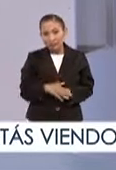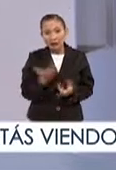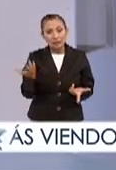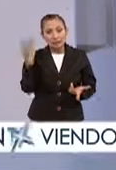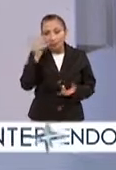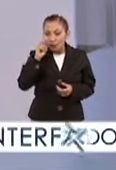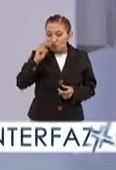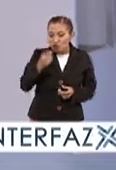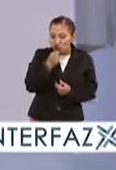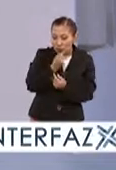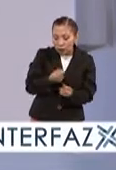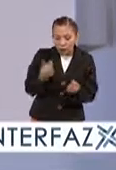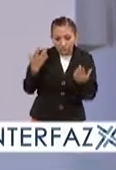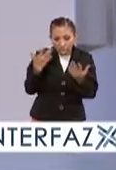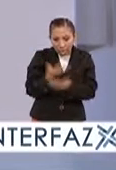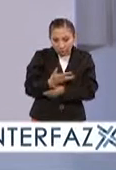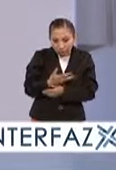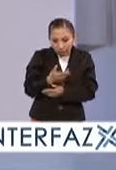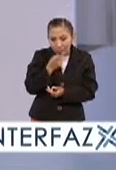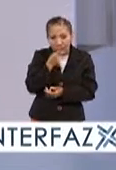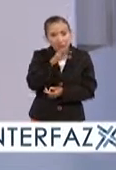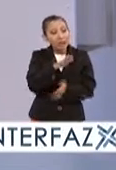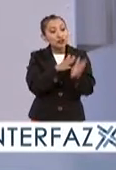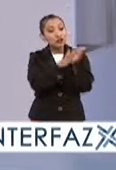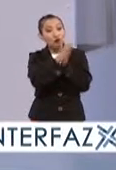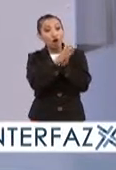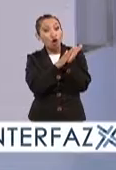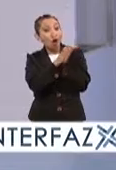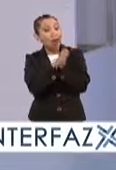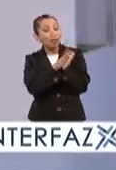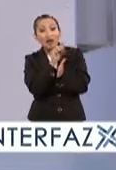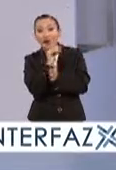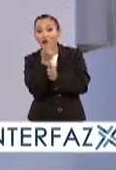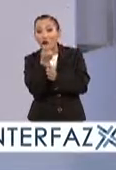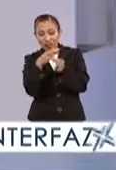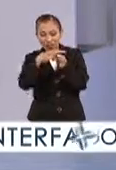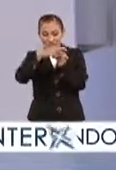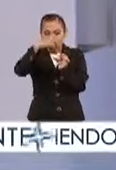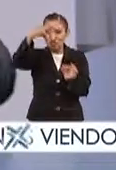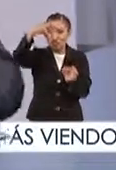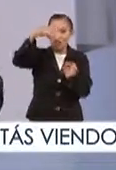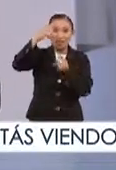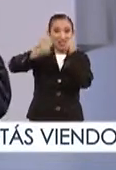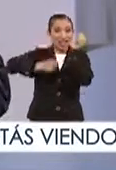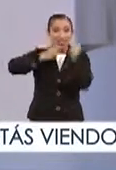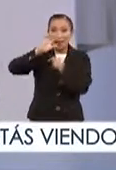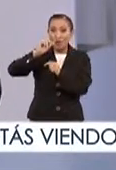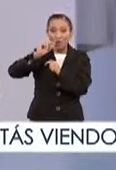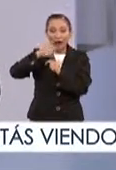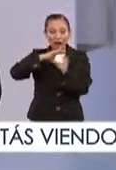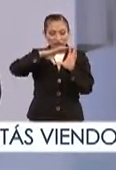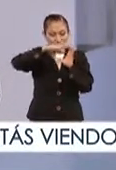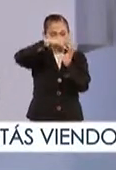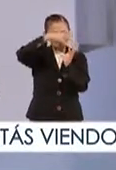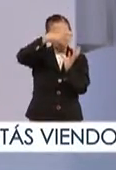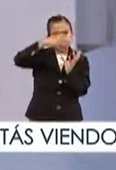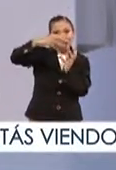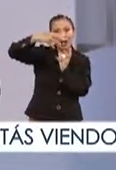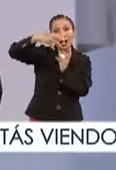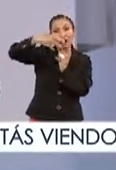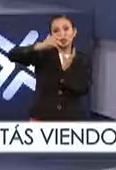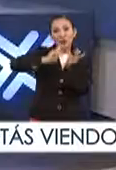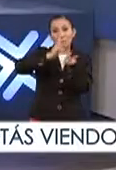Es fascinante ver que un niño se sorprende y cuando le dices el chocolate no es en las tiendas de conveniencia. sea, el